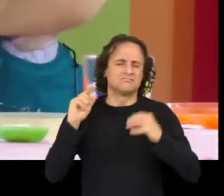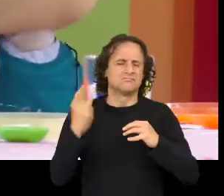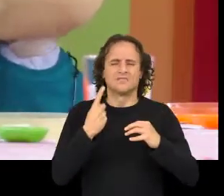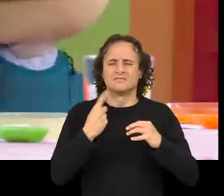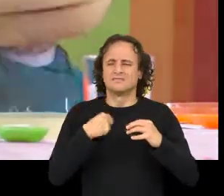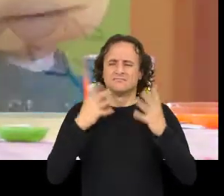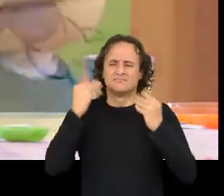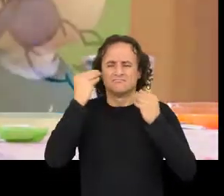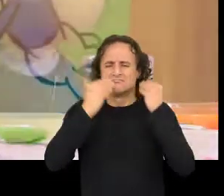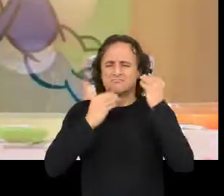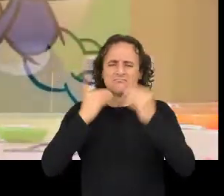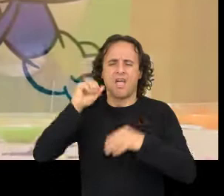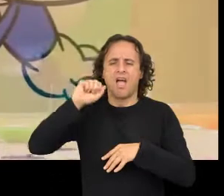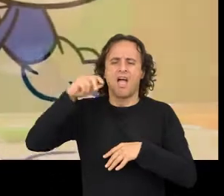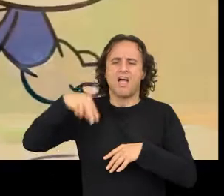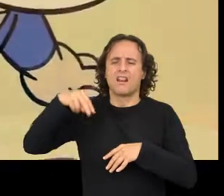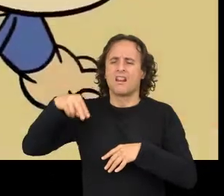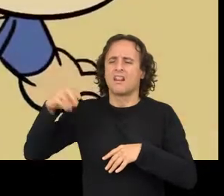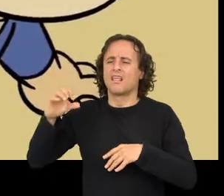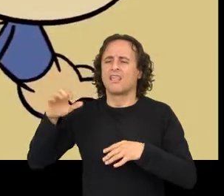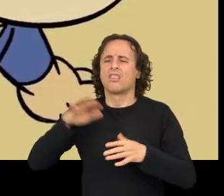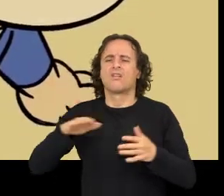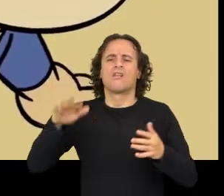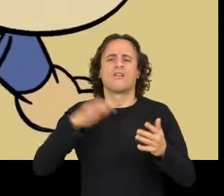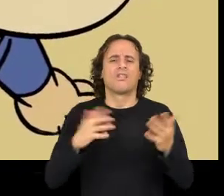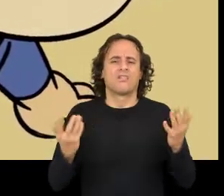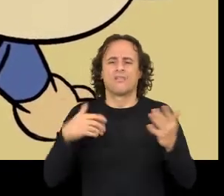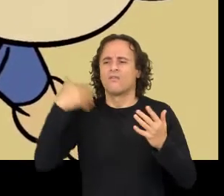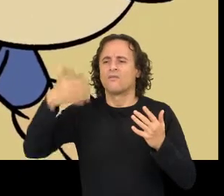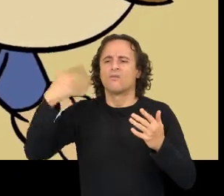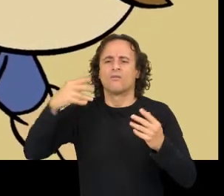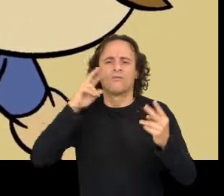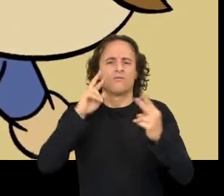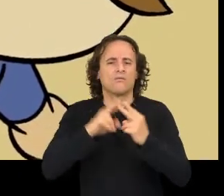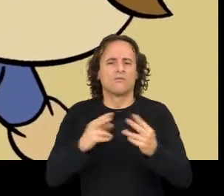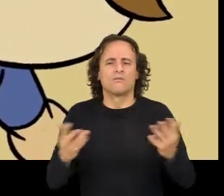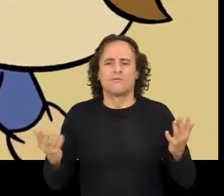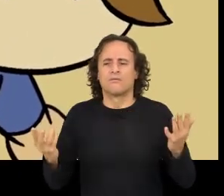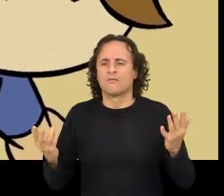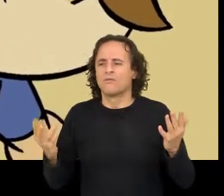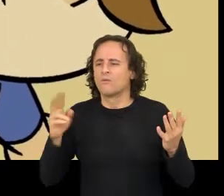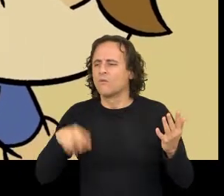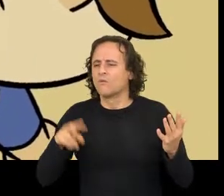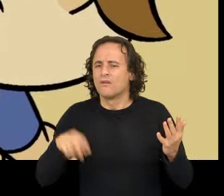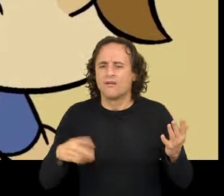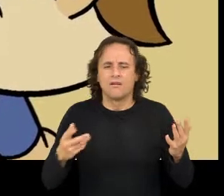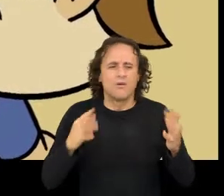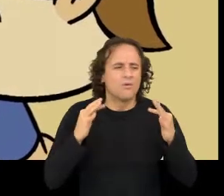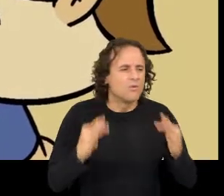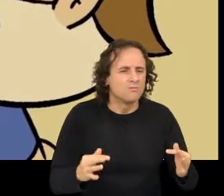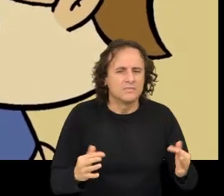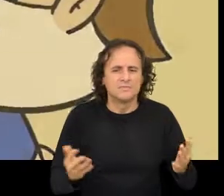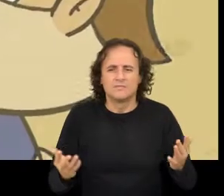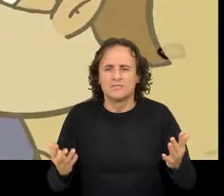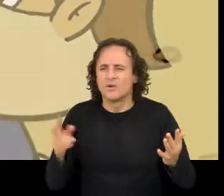E que será de á, preguntabase Non o volverei ver Nunca máis